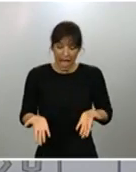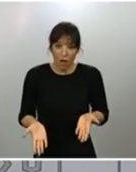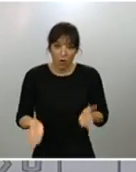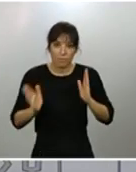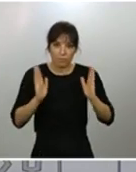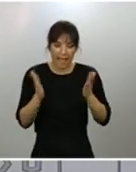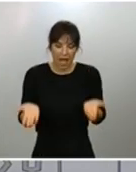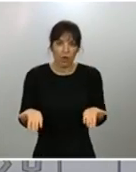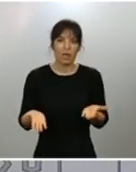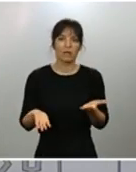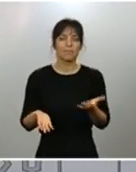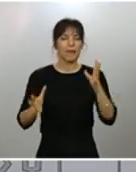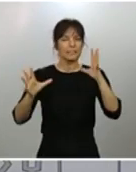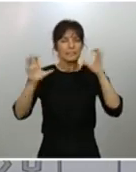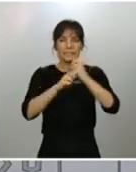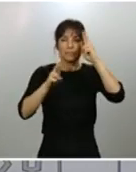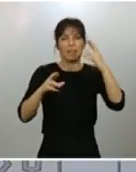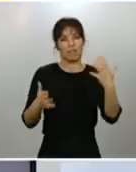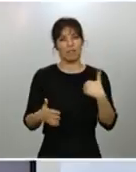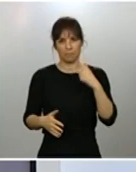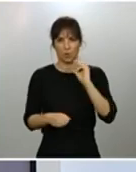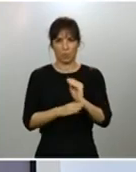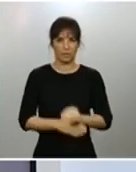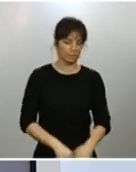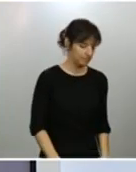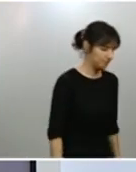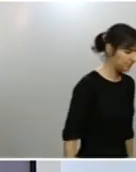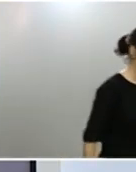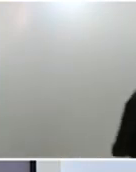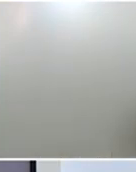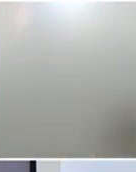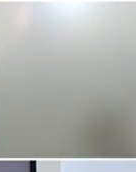a poner nuestras esperanzas. Telemadrid pregunta un par de cosas. ¿Por qué razón se ha cambiado? ¿Por Gracias